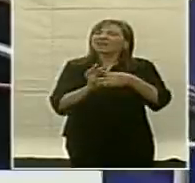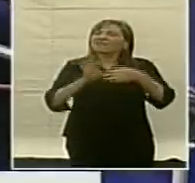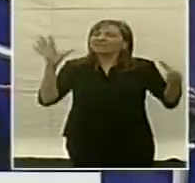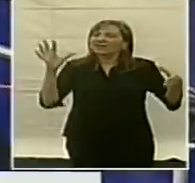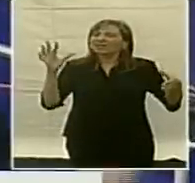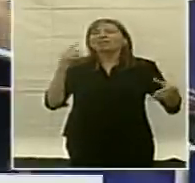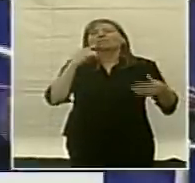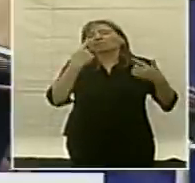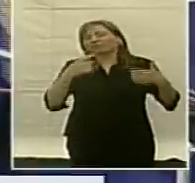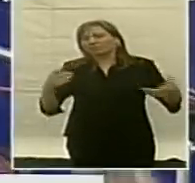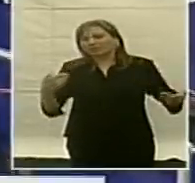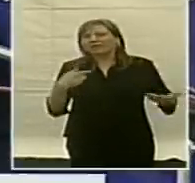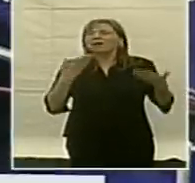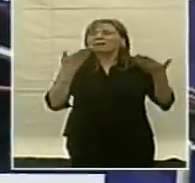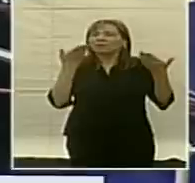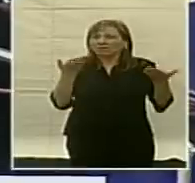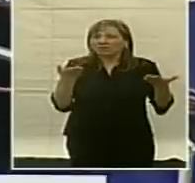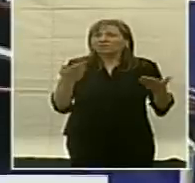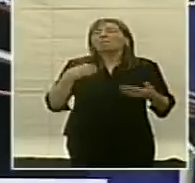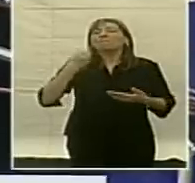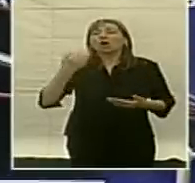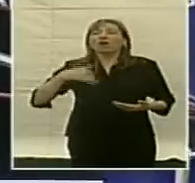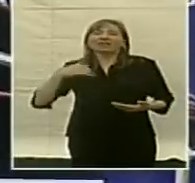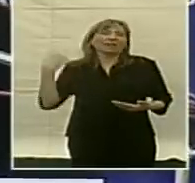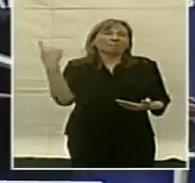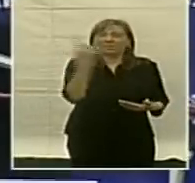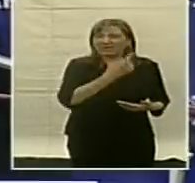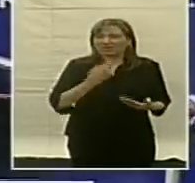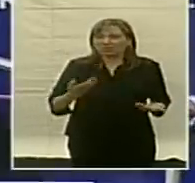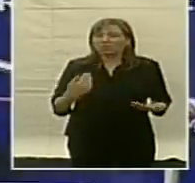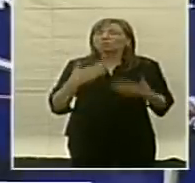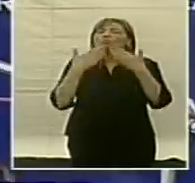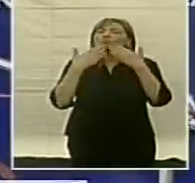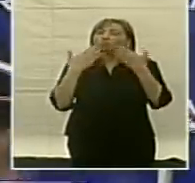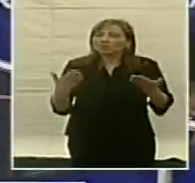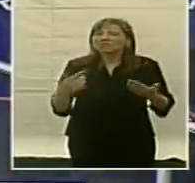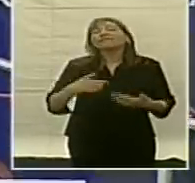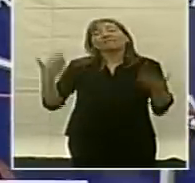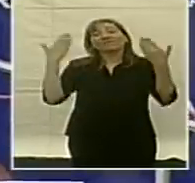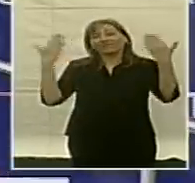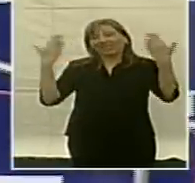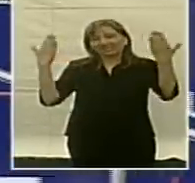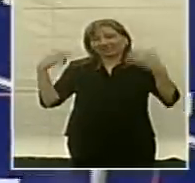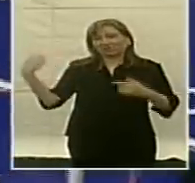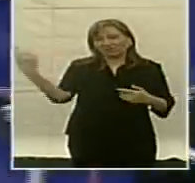más democracia, más patria para todos. Muchas gracias y felicitaciones a todos.